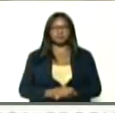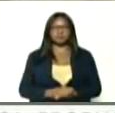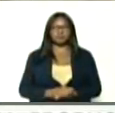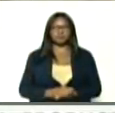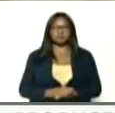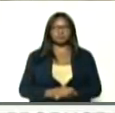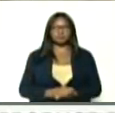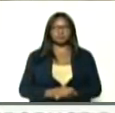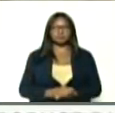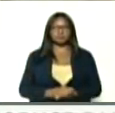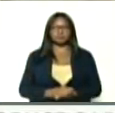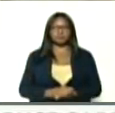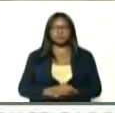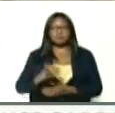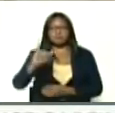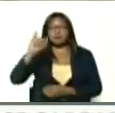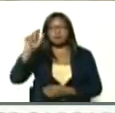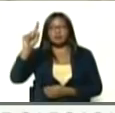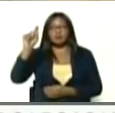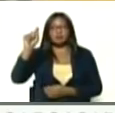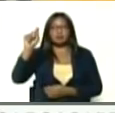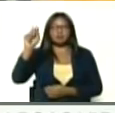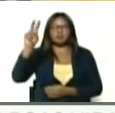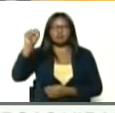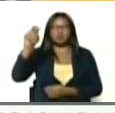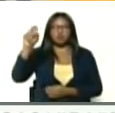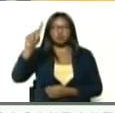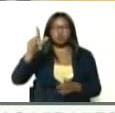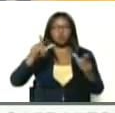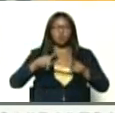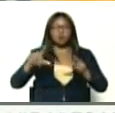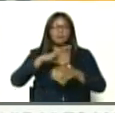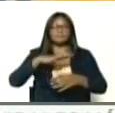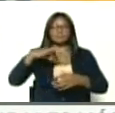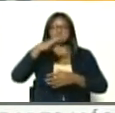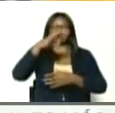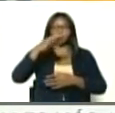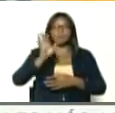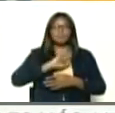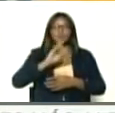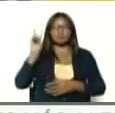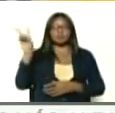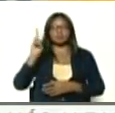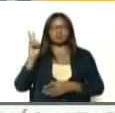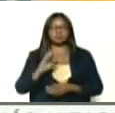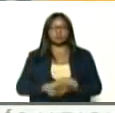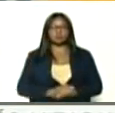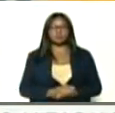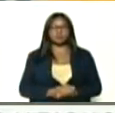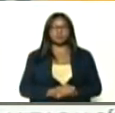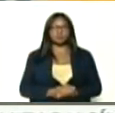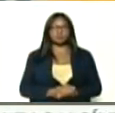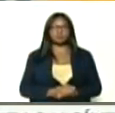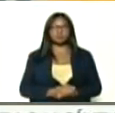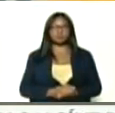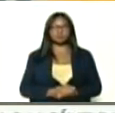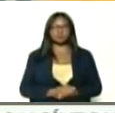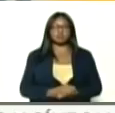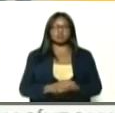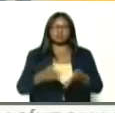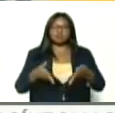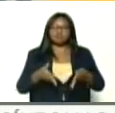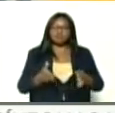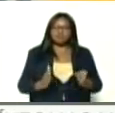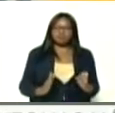Desde Isnotu, epicentro espiritual, de Venezuela, cuna, de